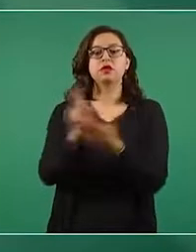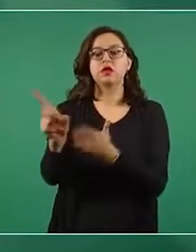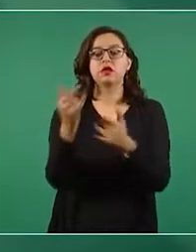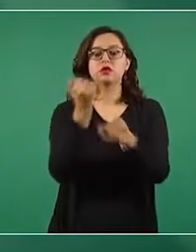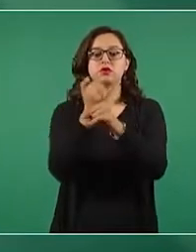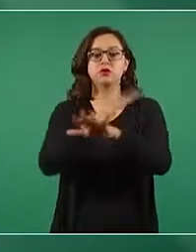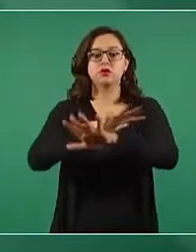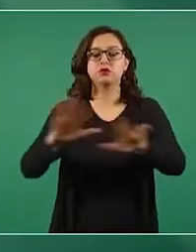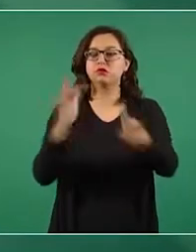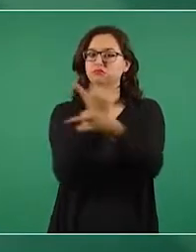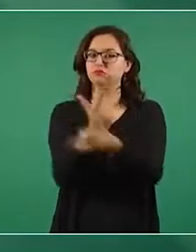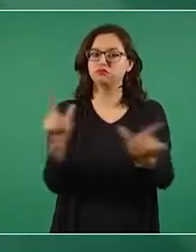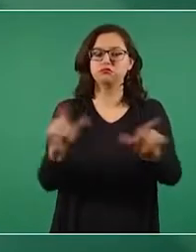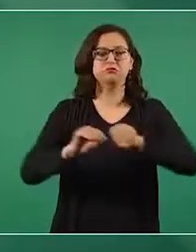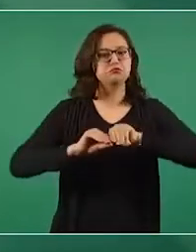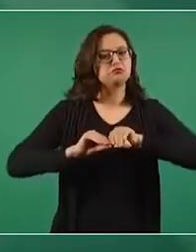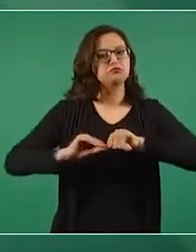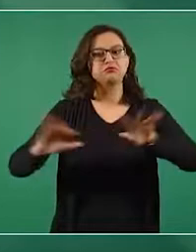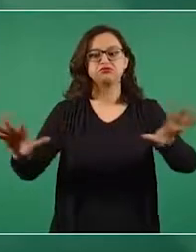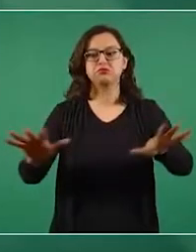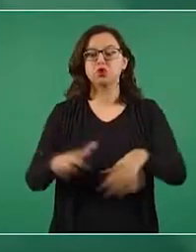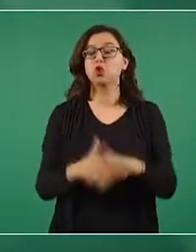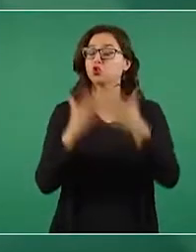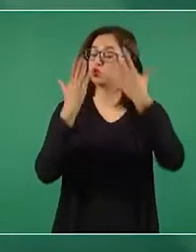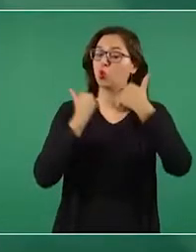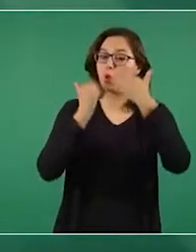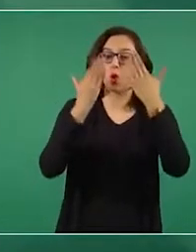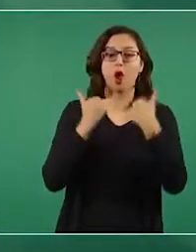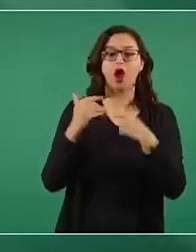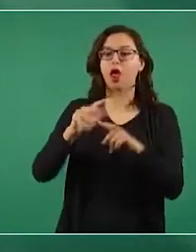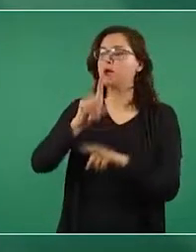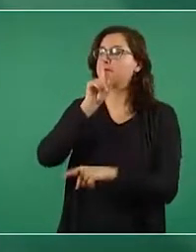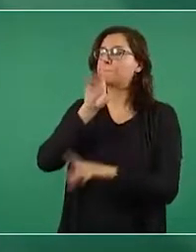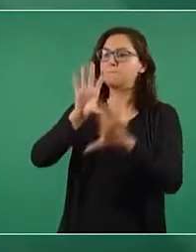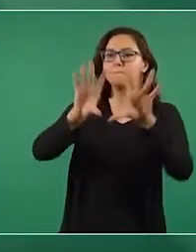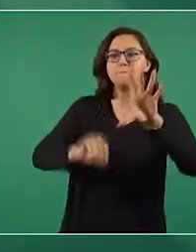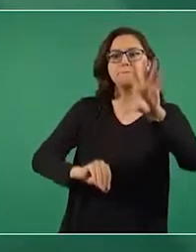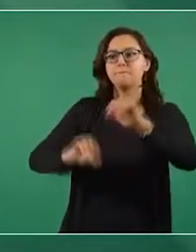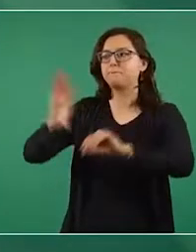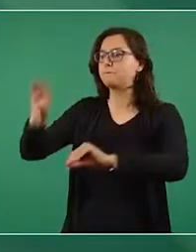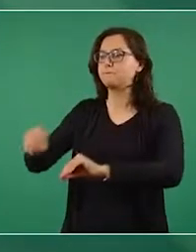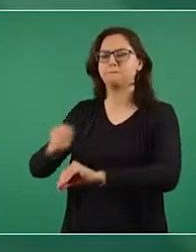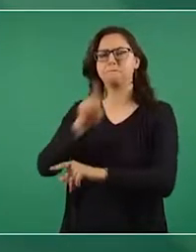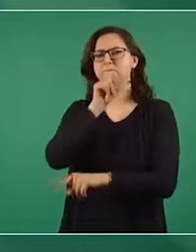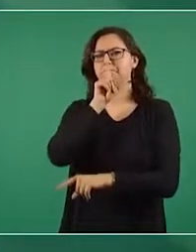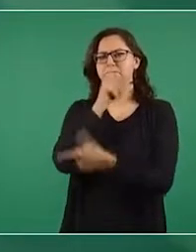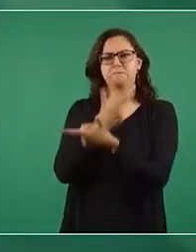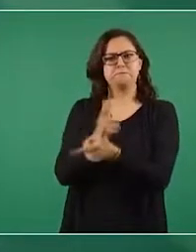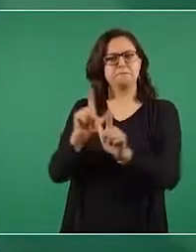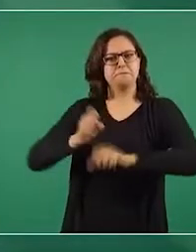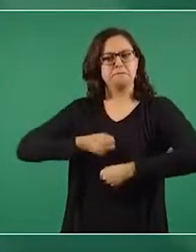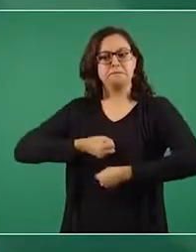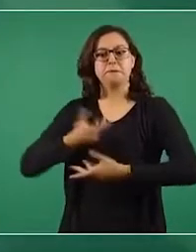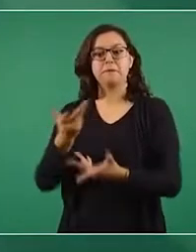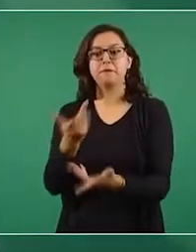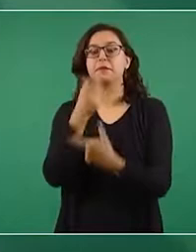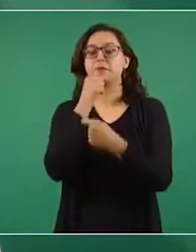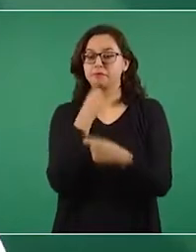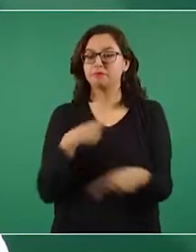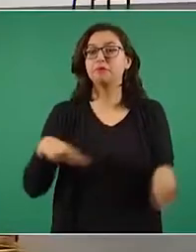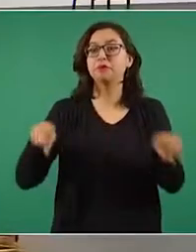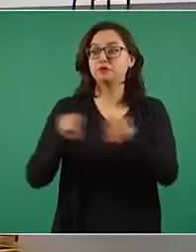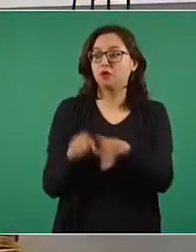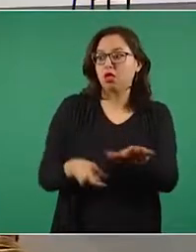censura ni compra de conciencias por parte del gobierno y se toman medidas para proteger a los periodistas